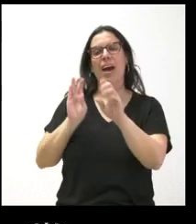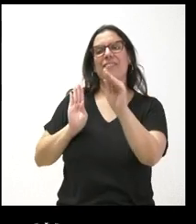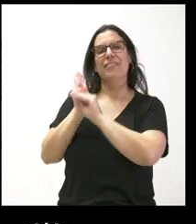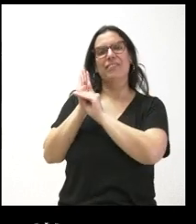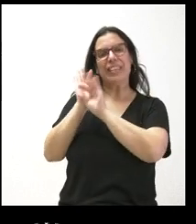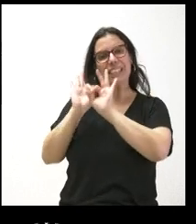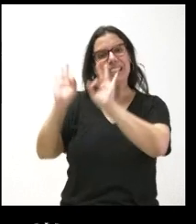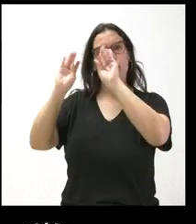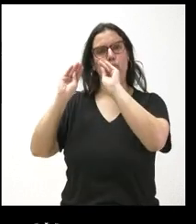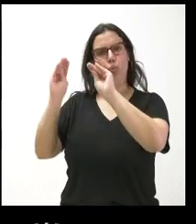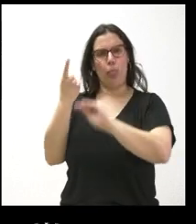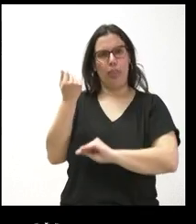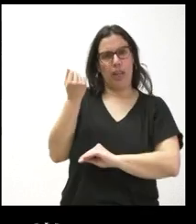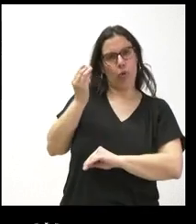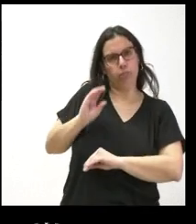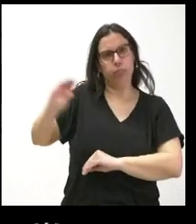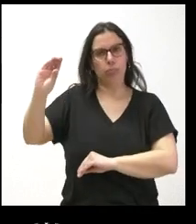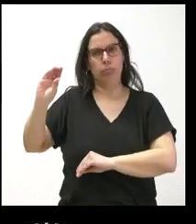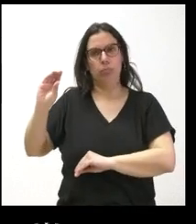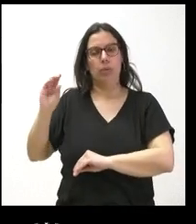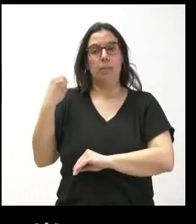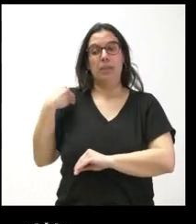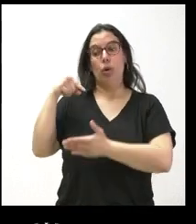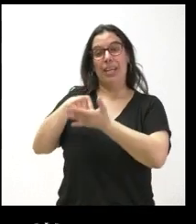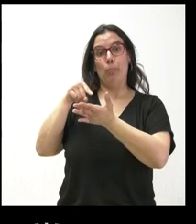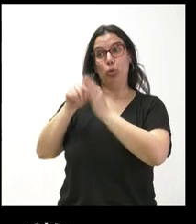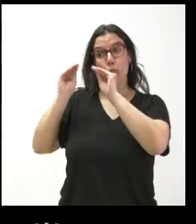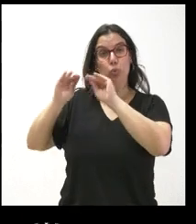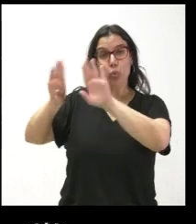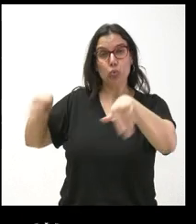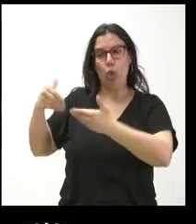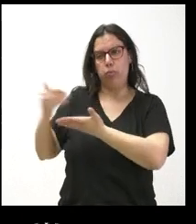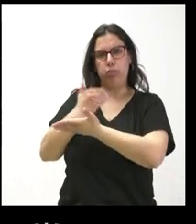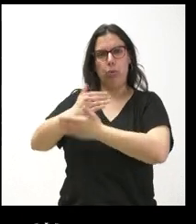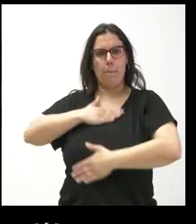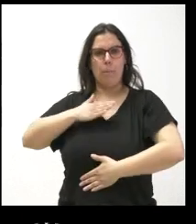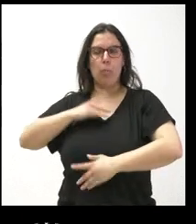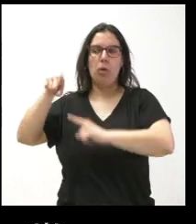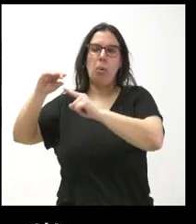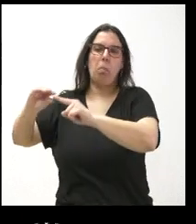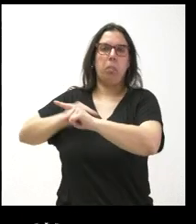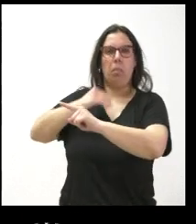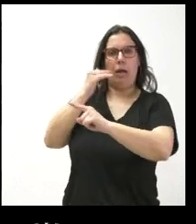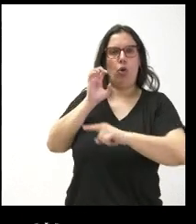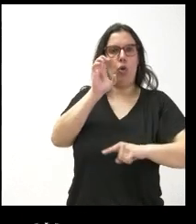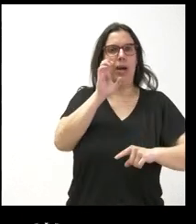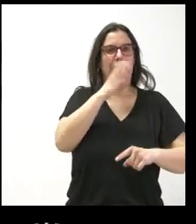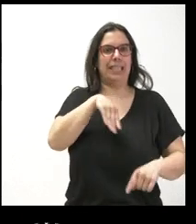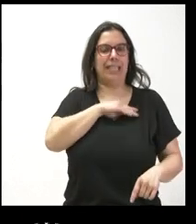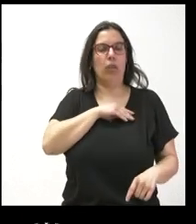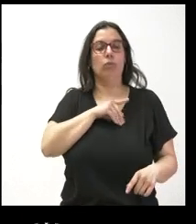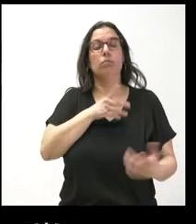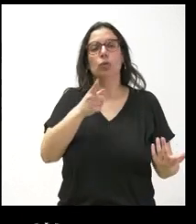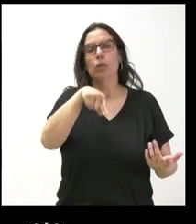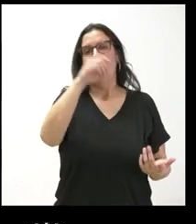singular para este territorio, que pasaría porque recaudaran todos los impuestos y luego hicieran una transferencia al Estado. No sé cómo creen que